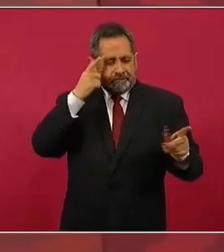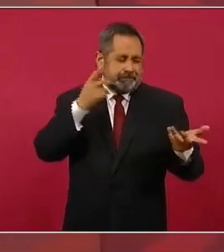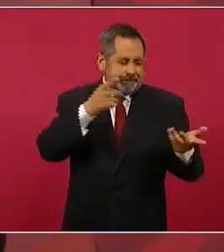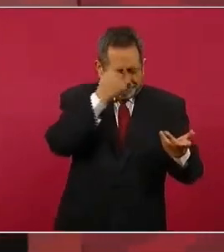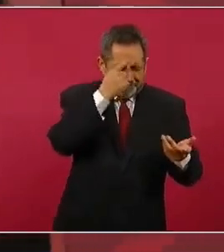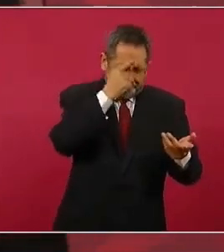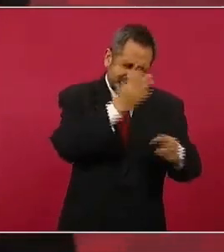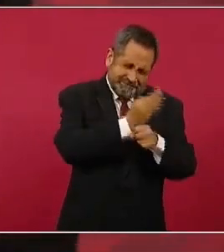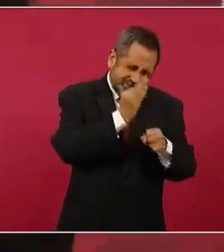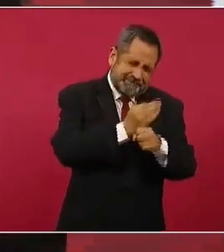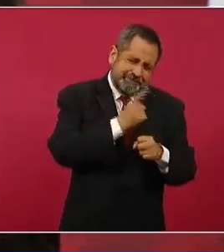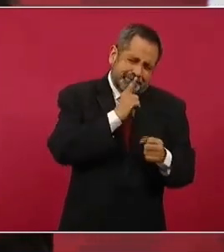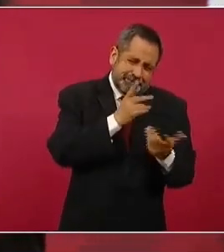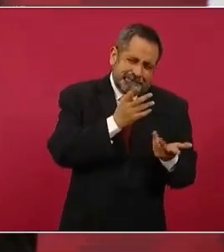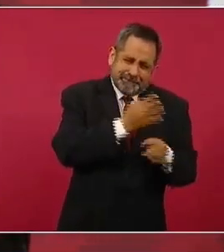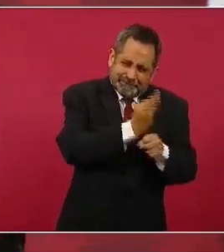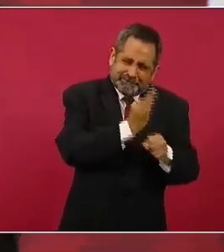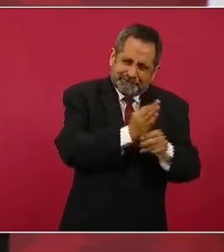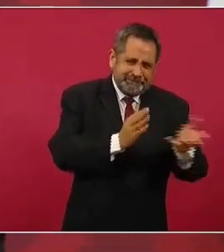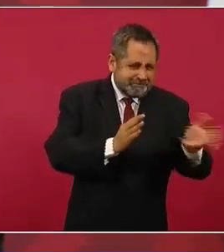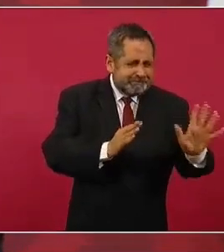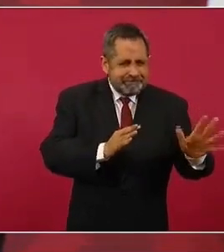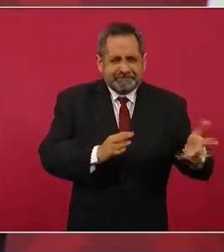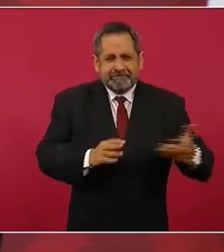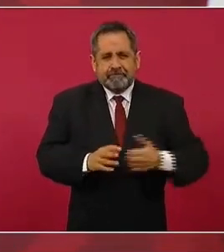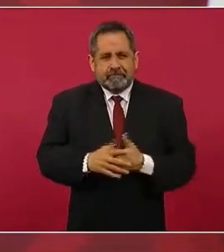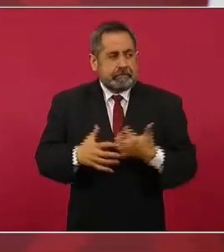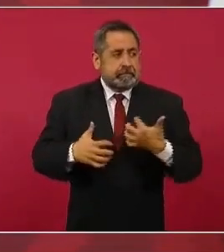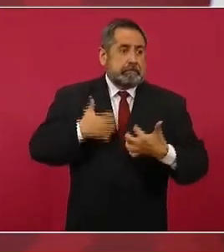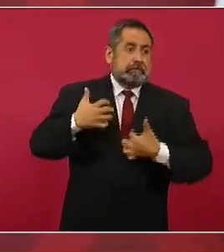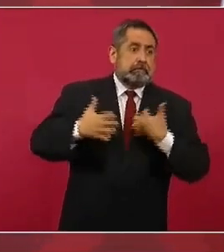no amargárselos.